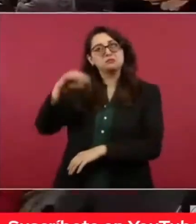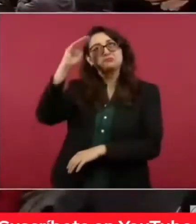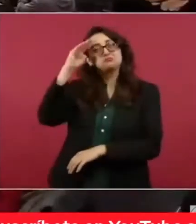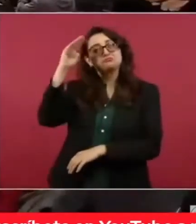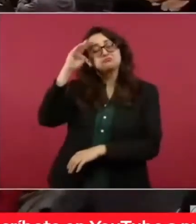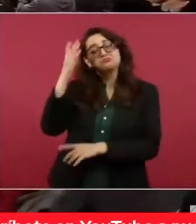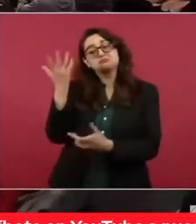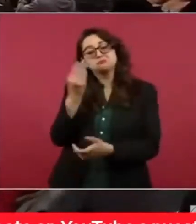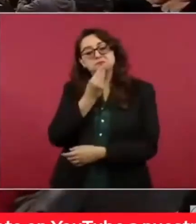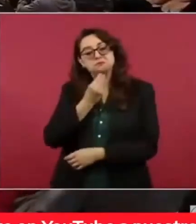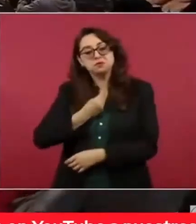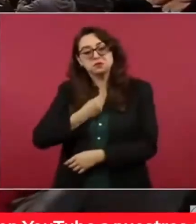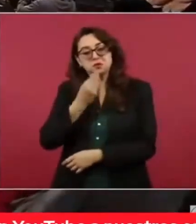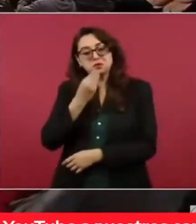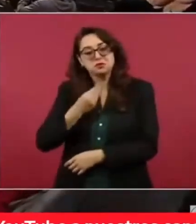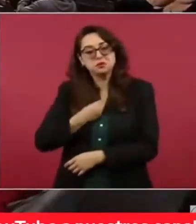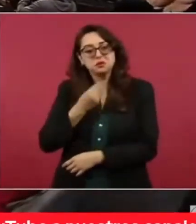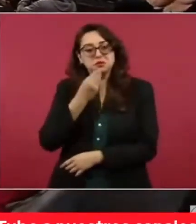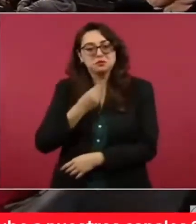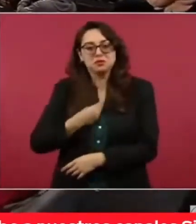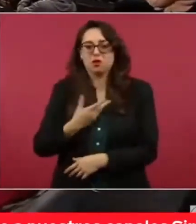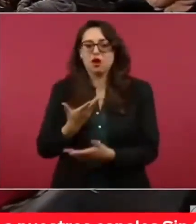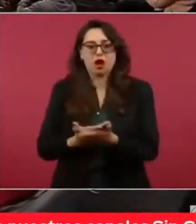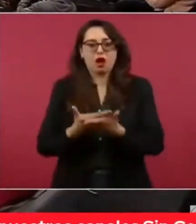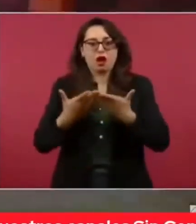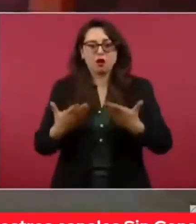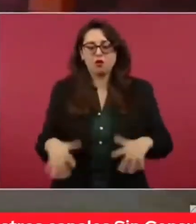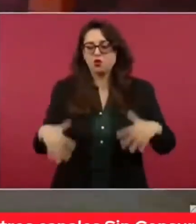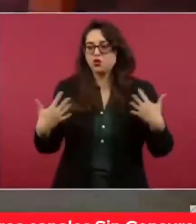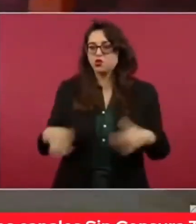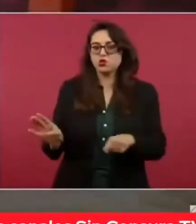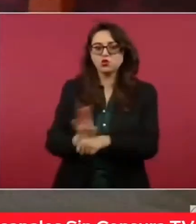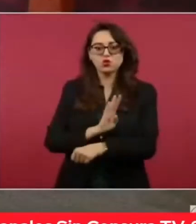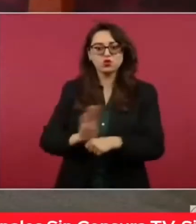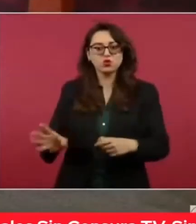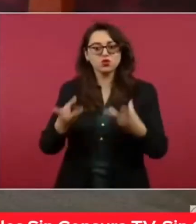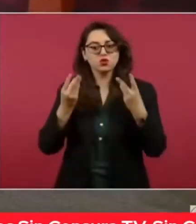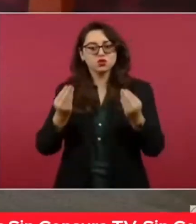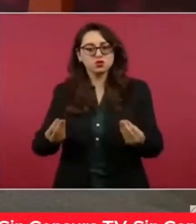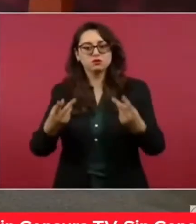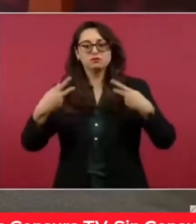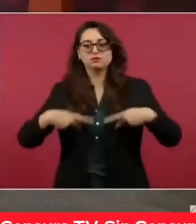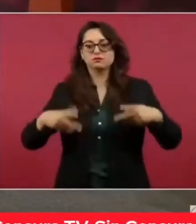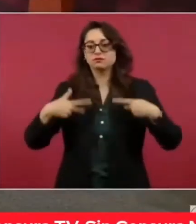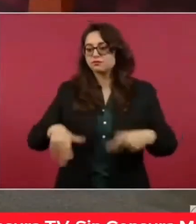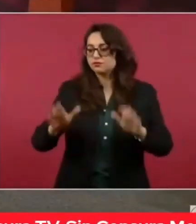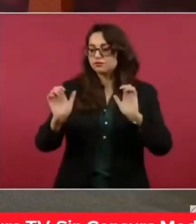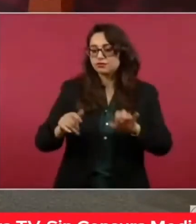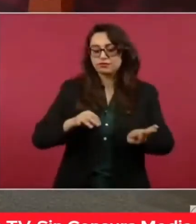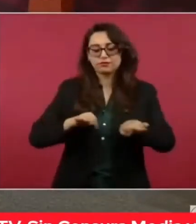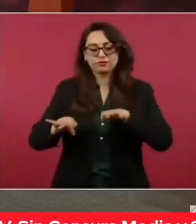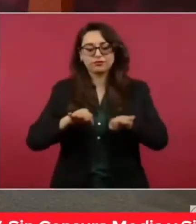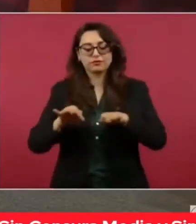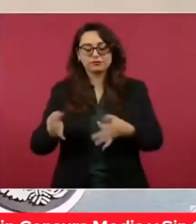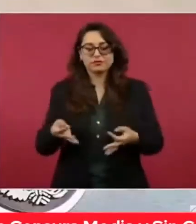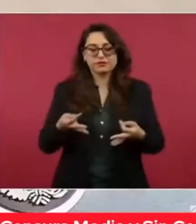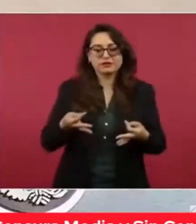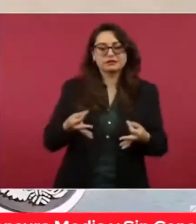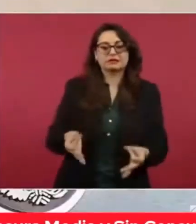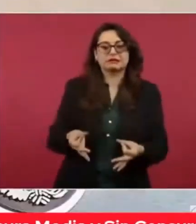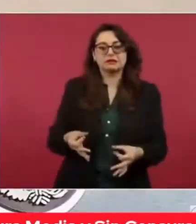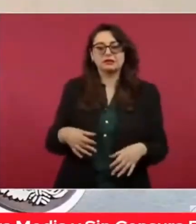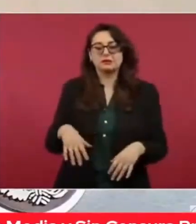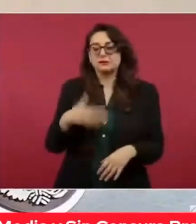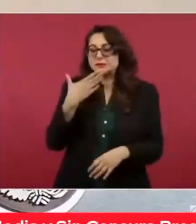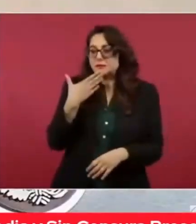traería a sus vidas una obra como esta. La creación de empleos de calidad es uno de los logros fundamentales del Tren Maya. Como